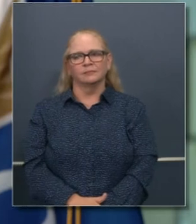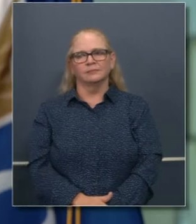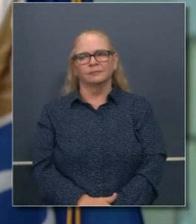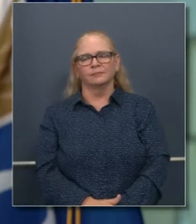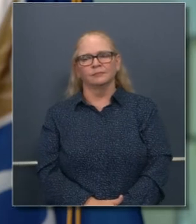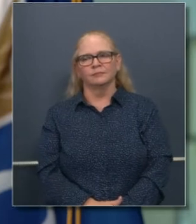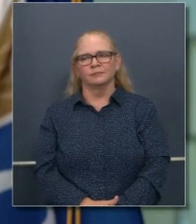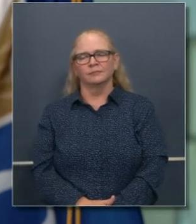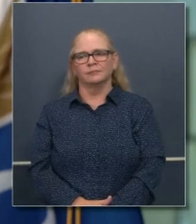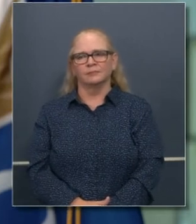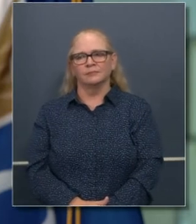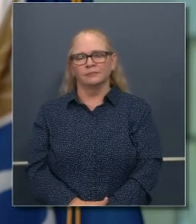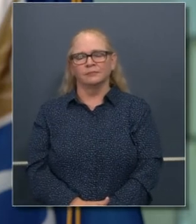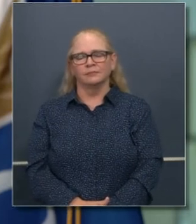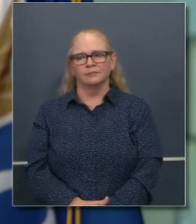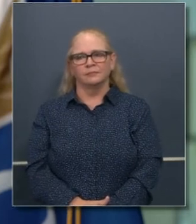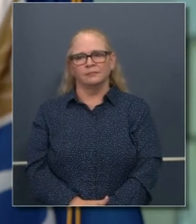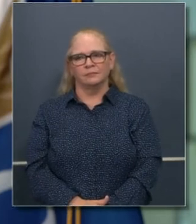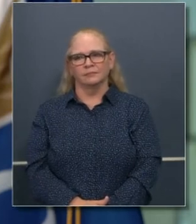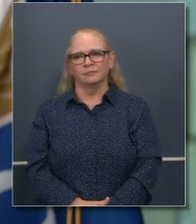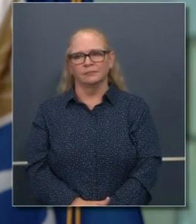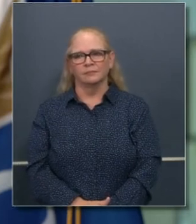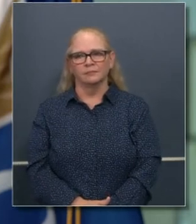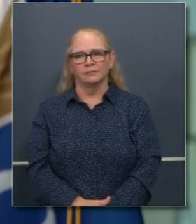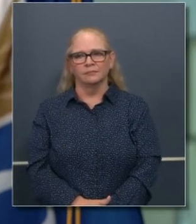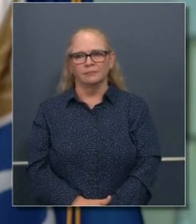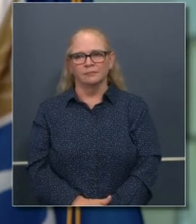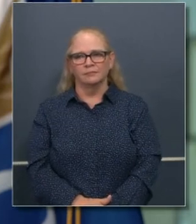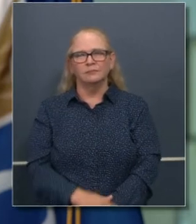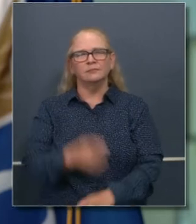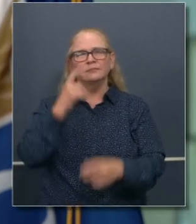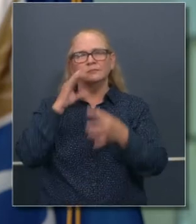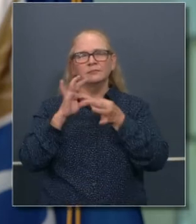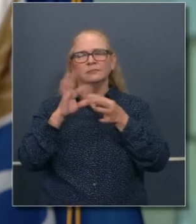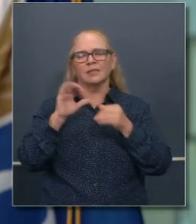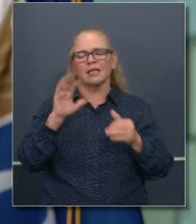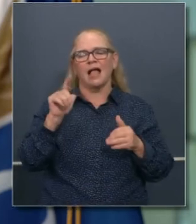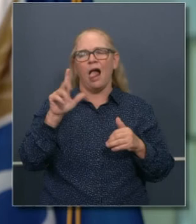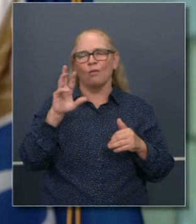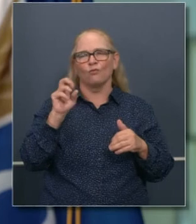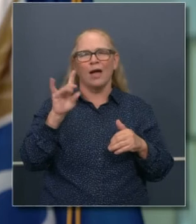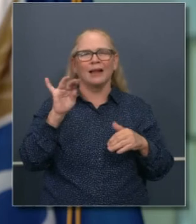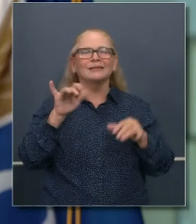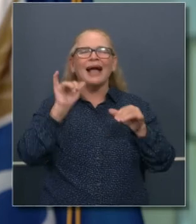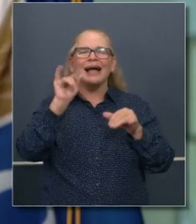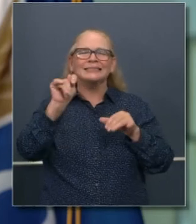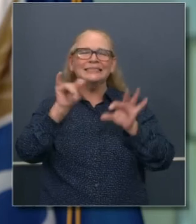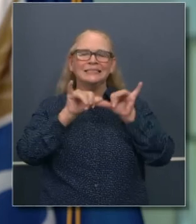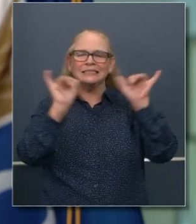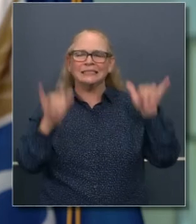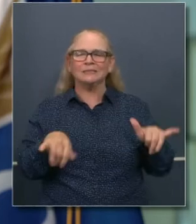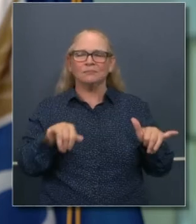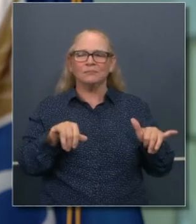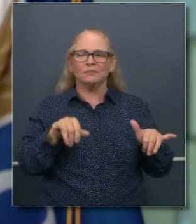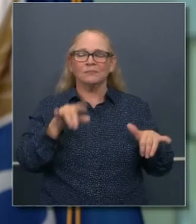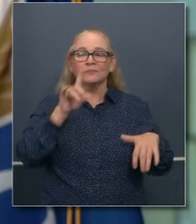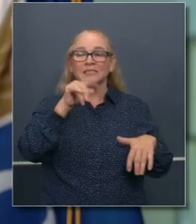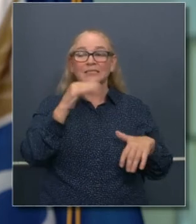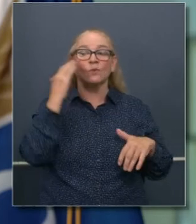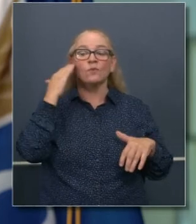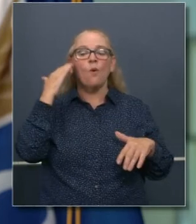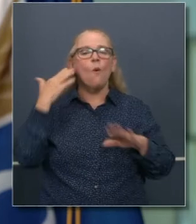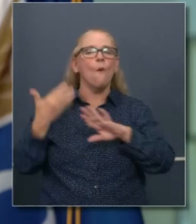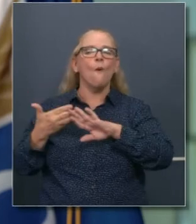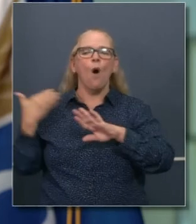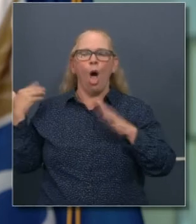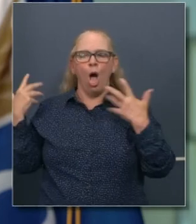la información acerca de hacer el mortis, pero ¿tiene usted algún indicio de que already ha trabajado